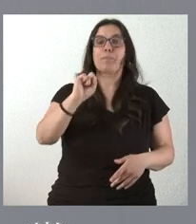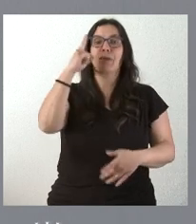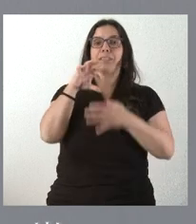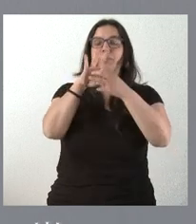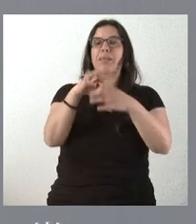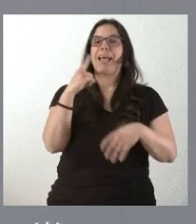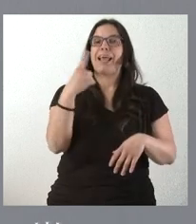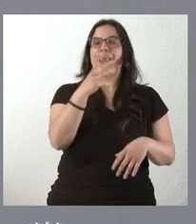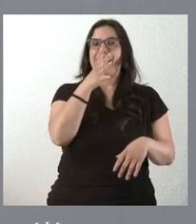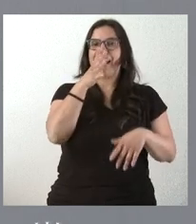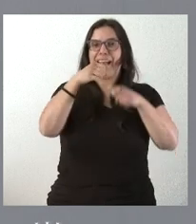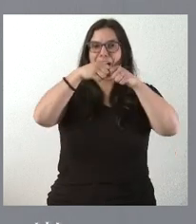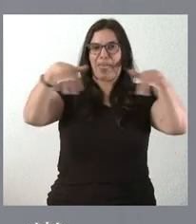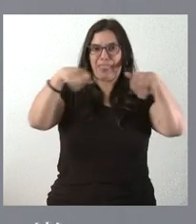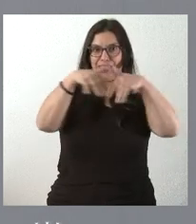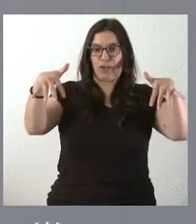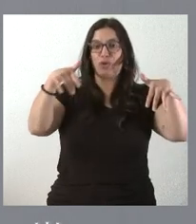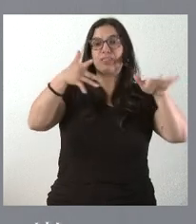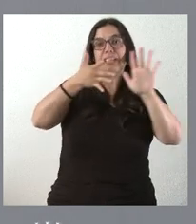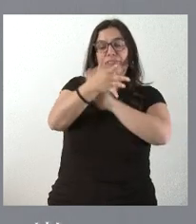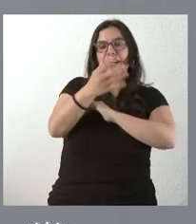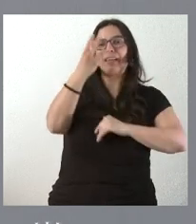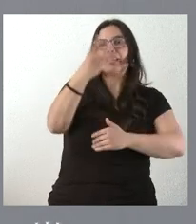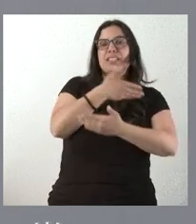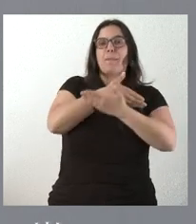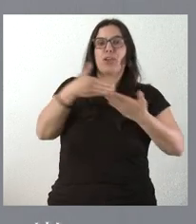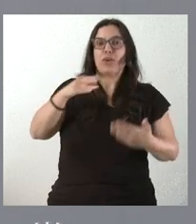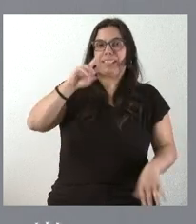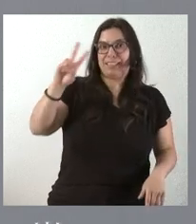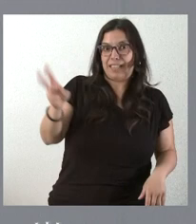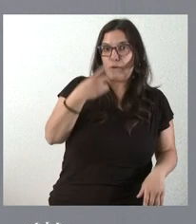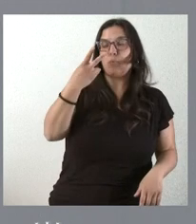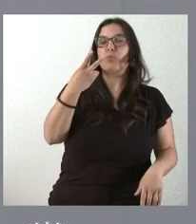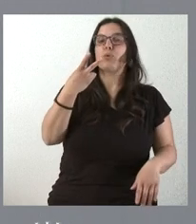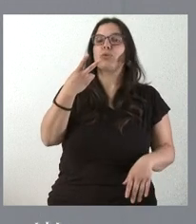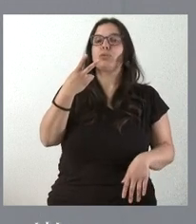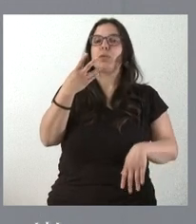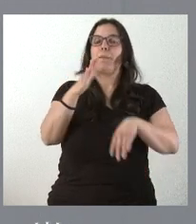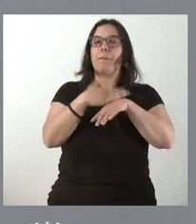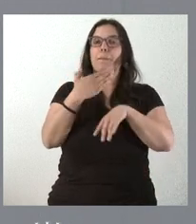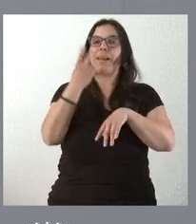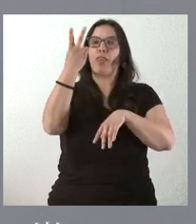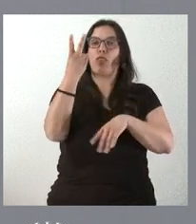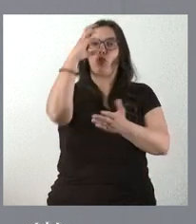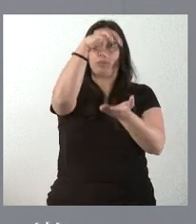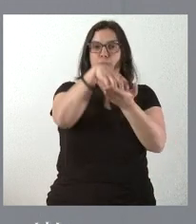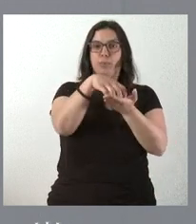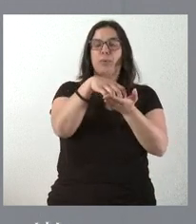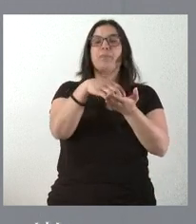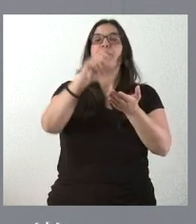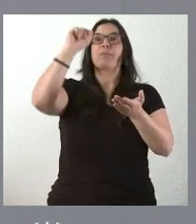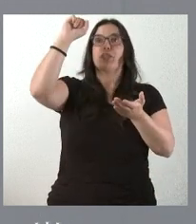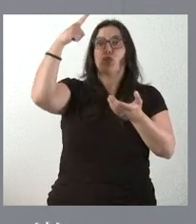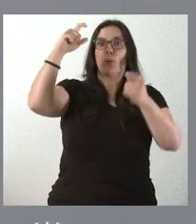de regadío. Estamos hablando de tres millones de euros para dos plantas fotovoltaicas de